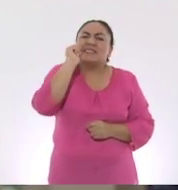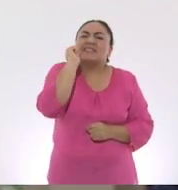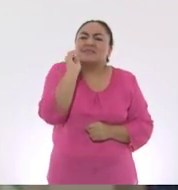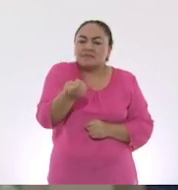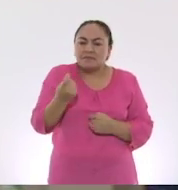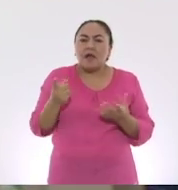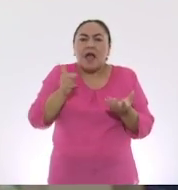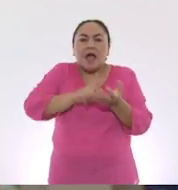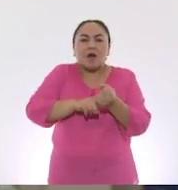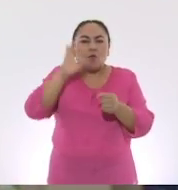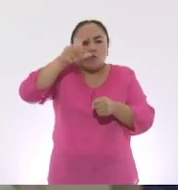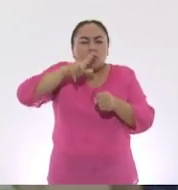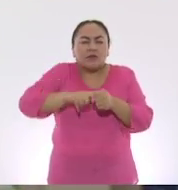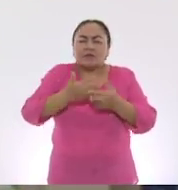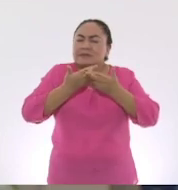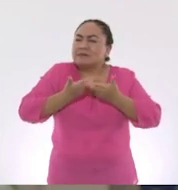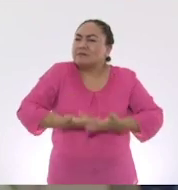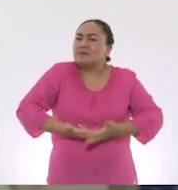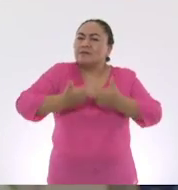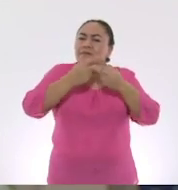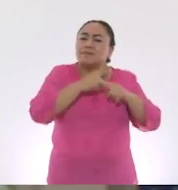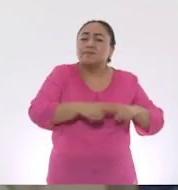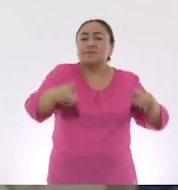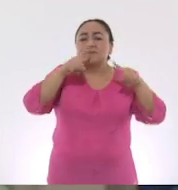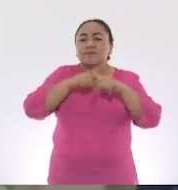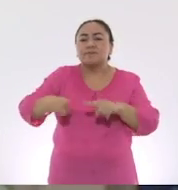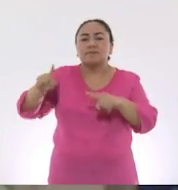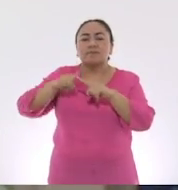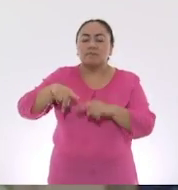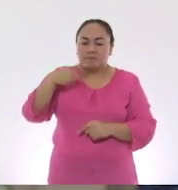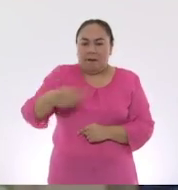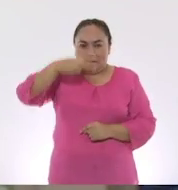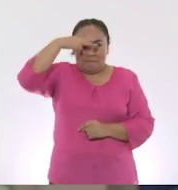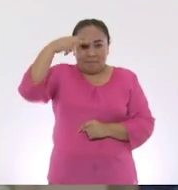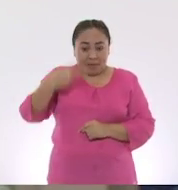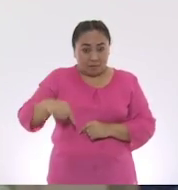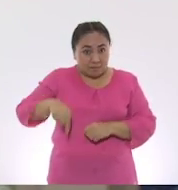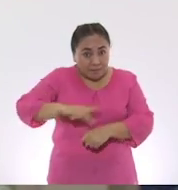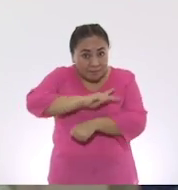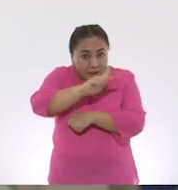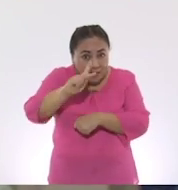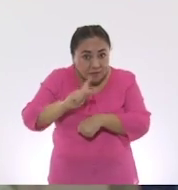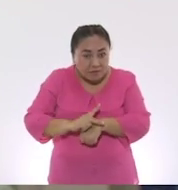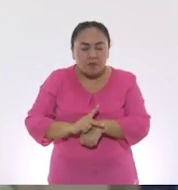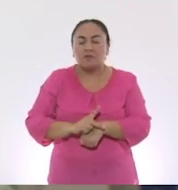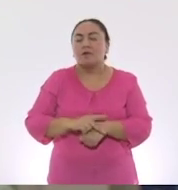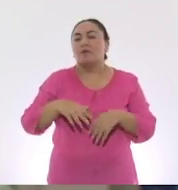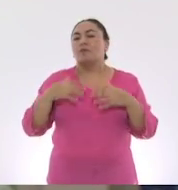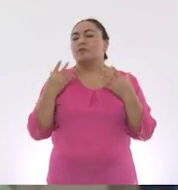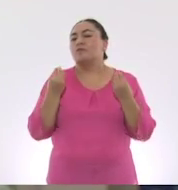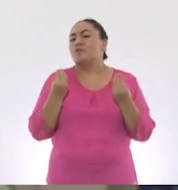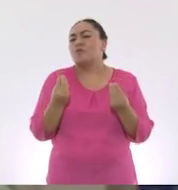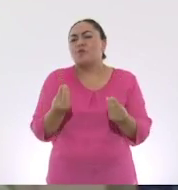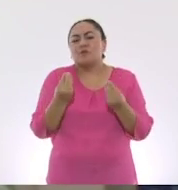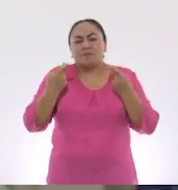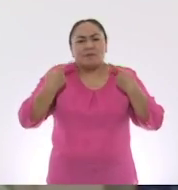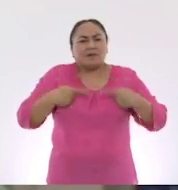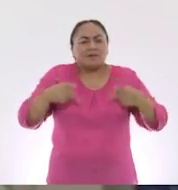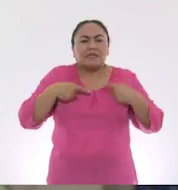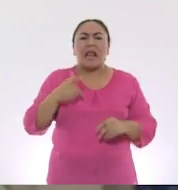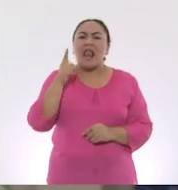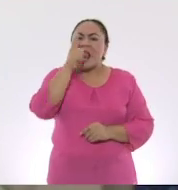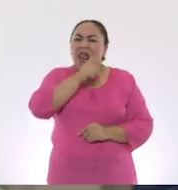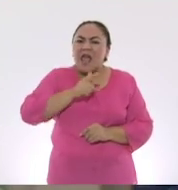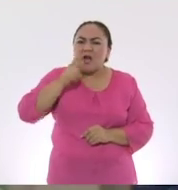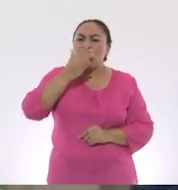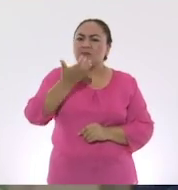¡Suscríbete al canal! Nuestro país está formado por un sinfín de personas, lenguas y